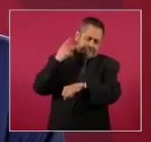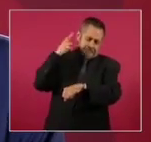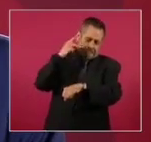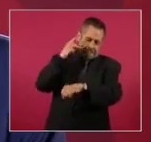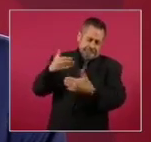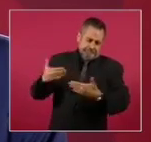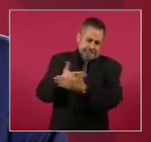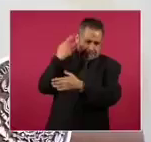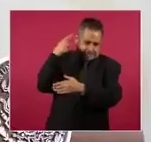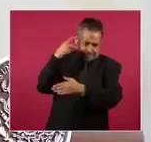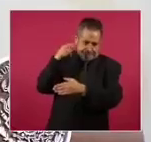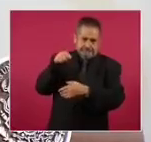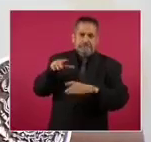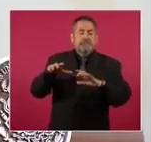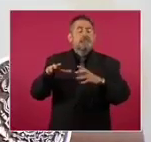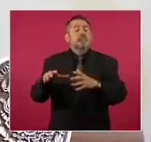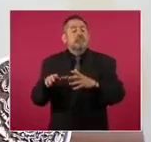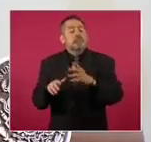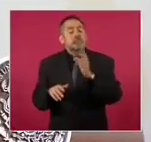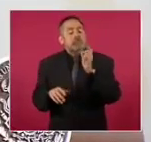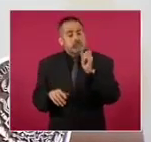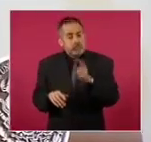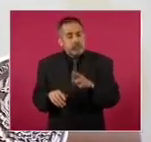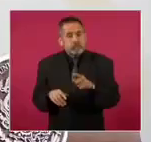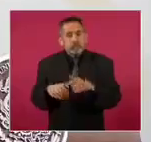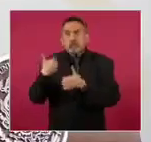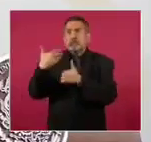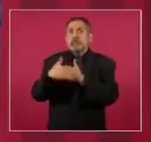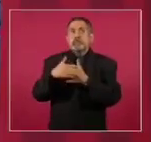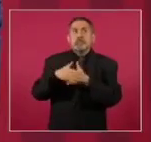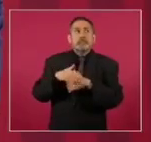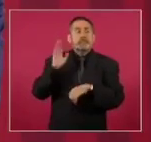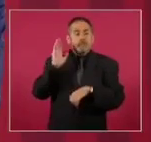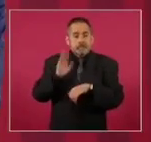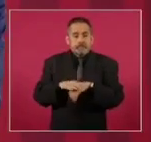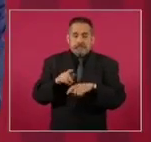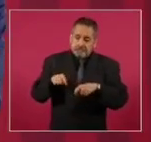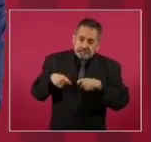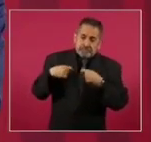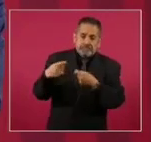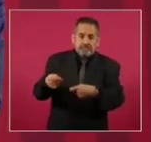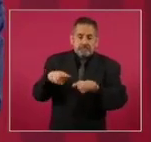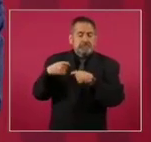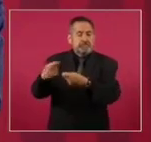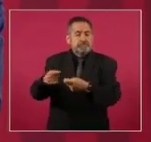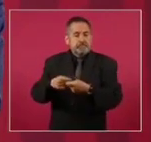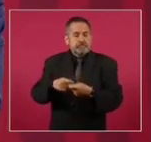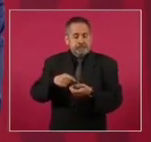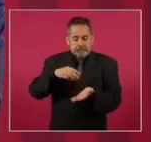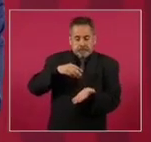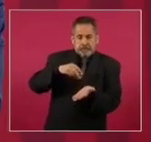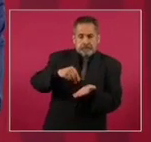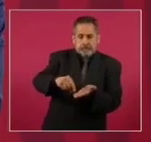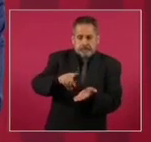va a ampliarse la entrega del fertilizante,